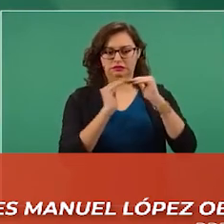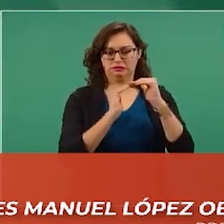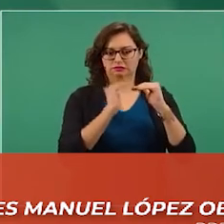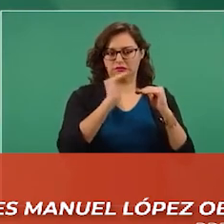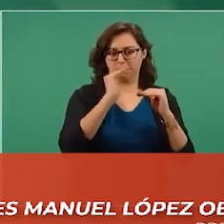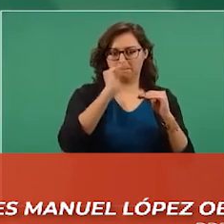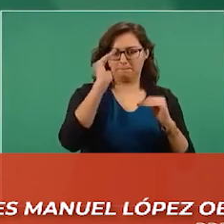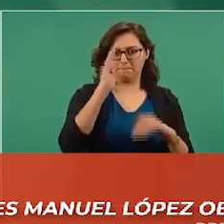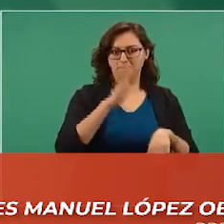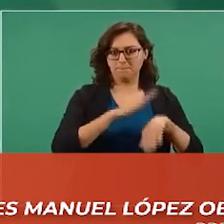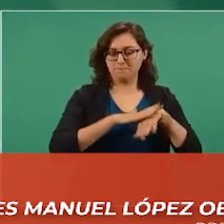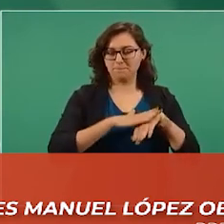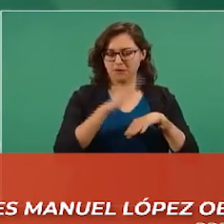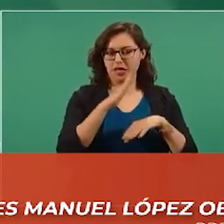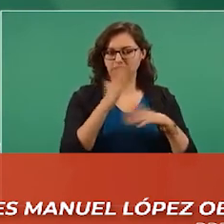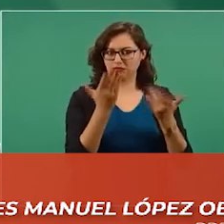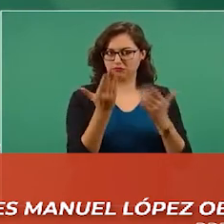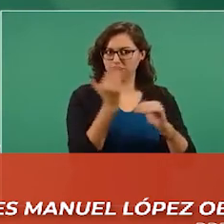más